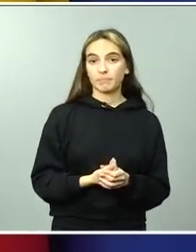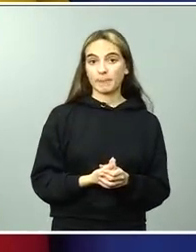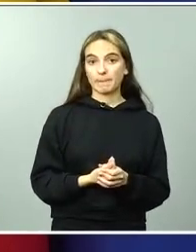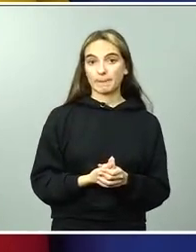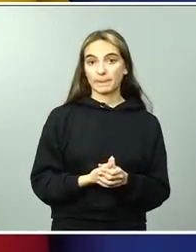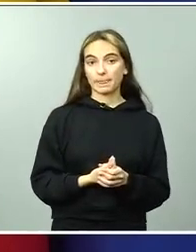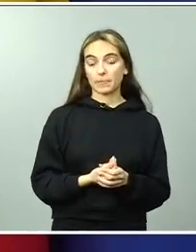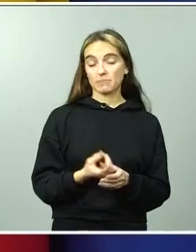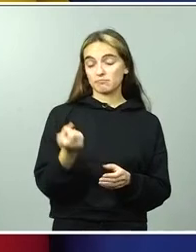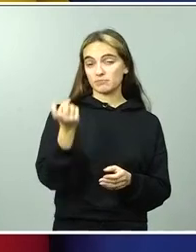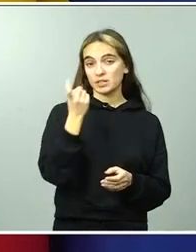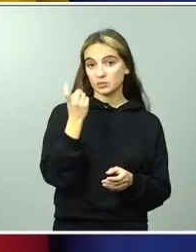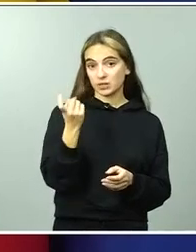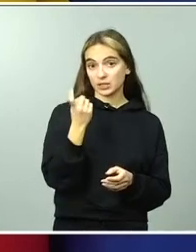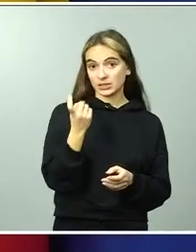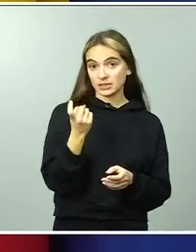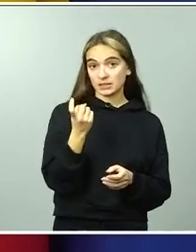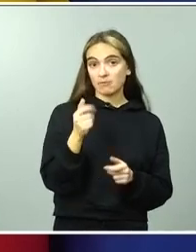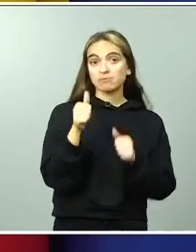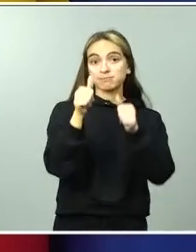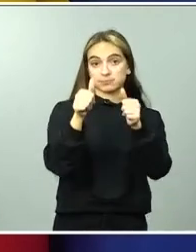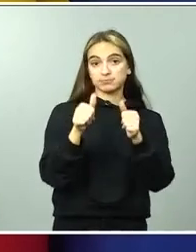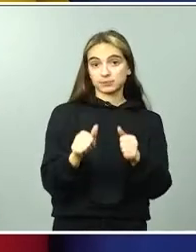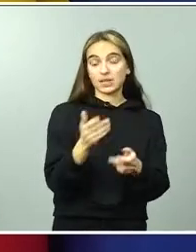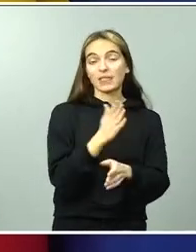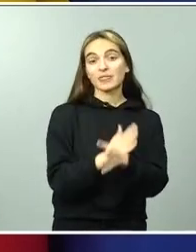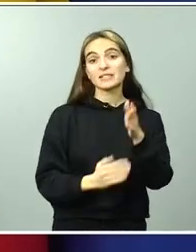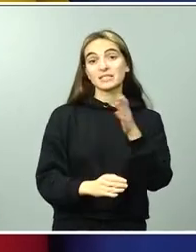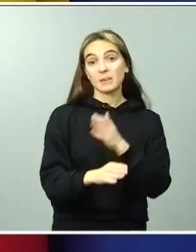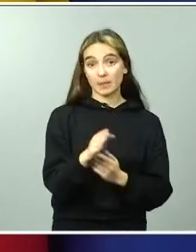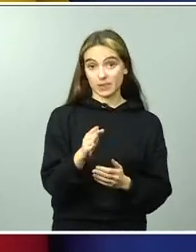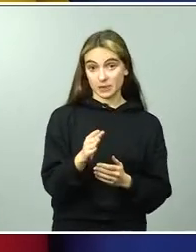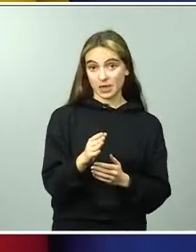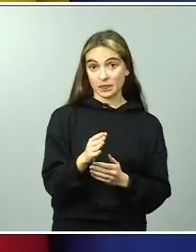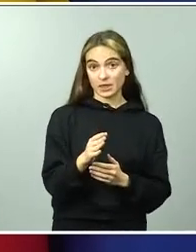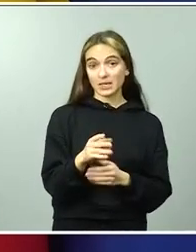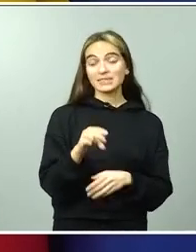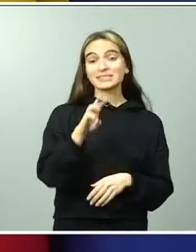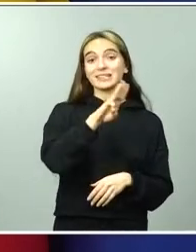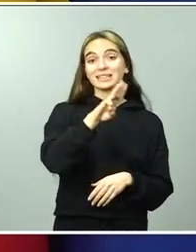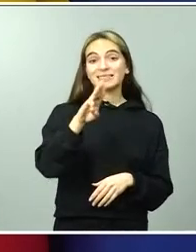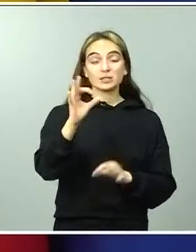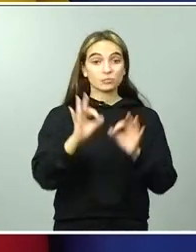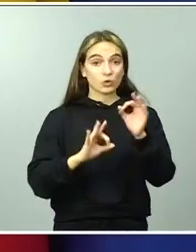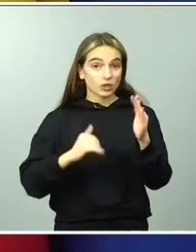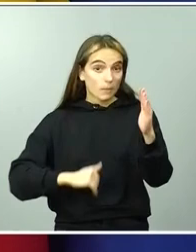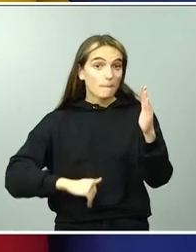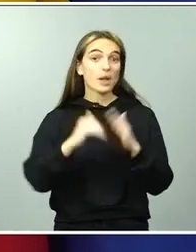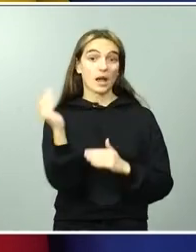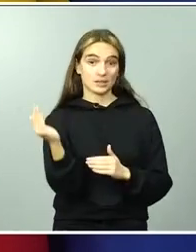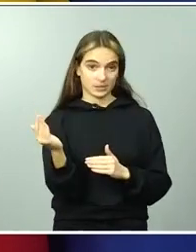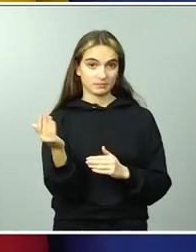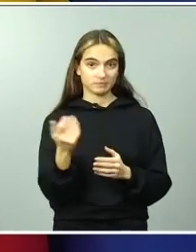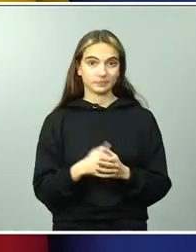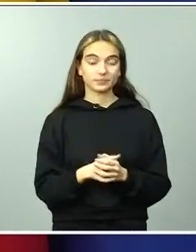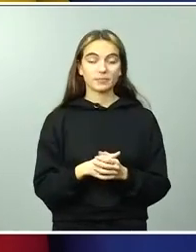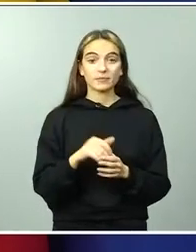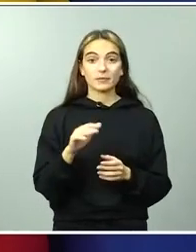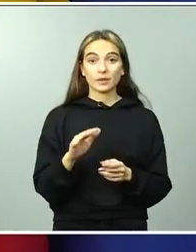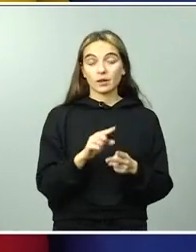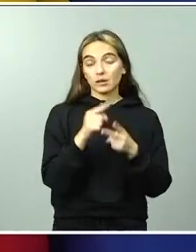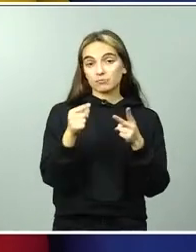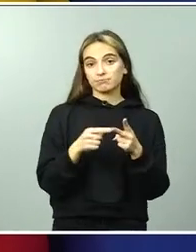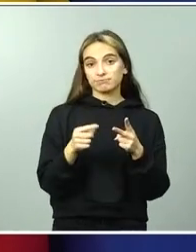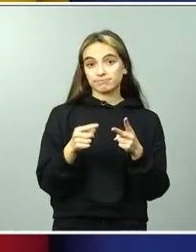acredita, mejor dicho, una discapacidad superior al 33%, que tienen trastorno grave de